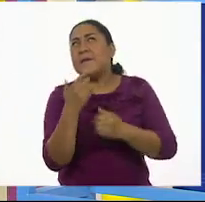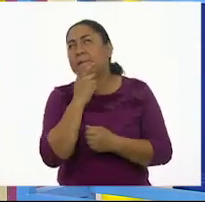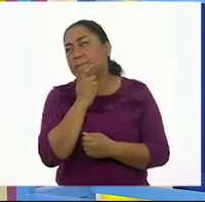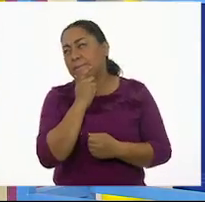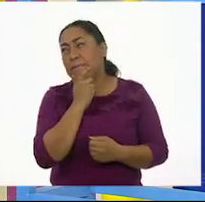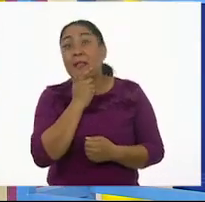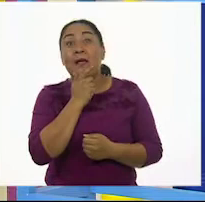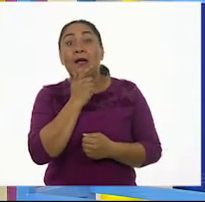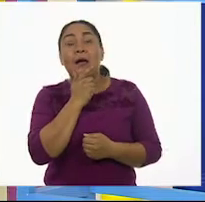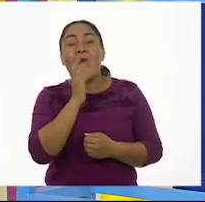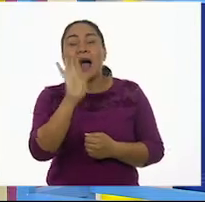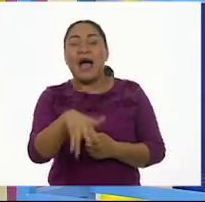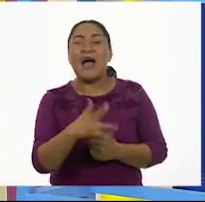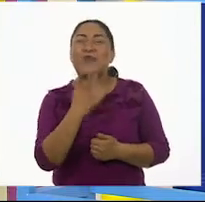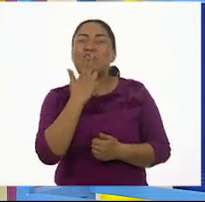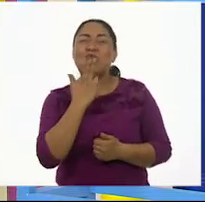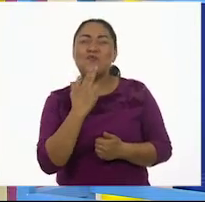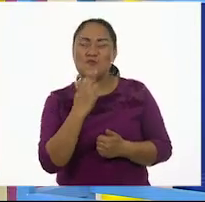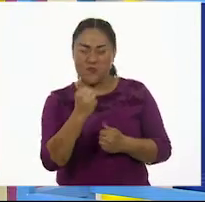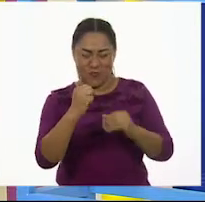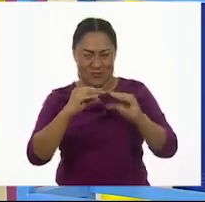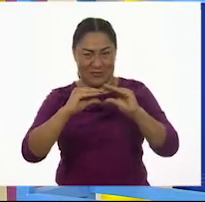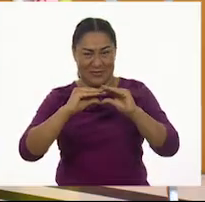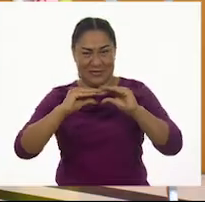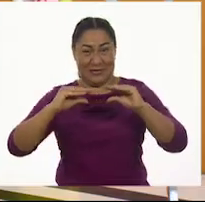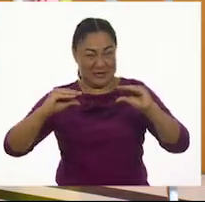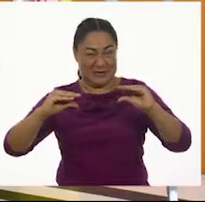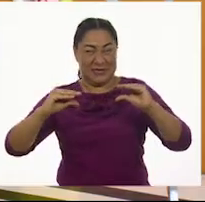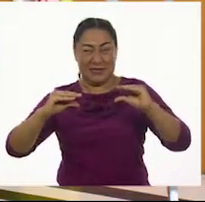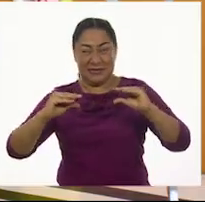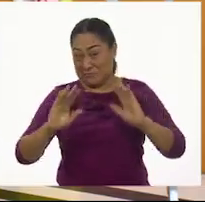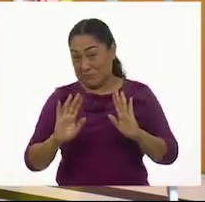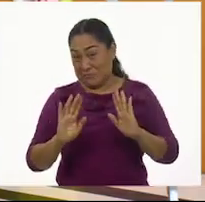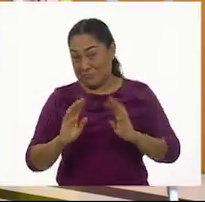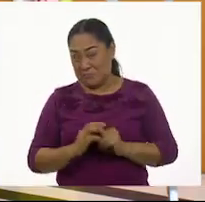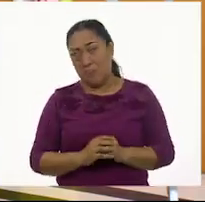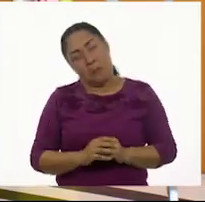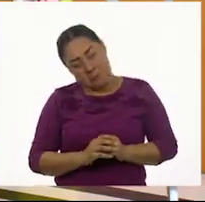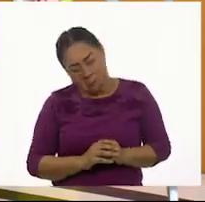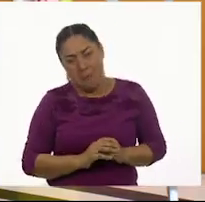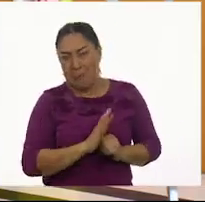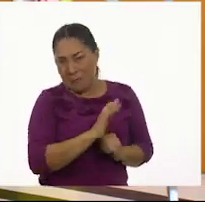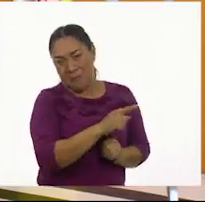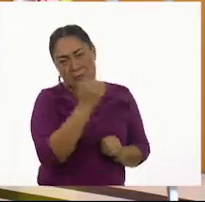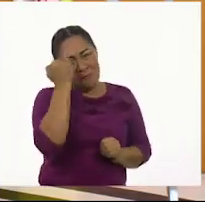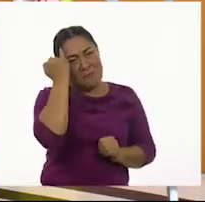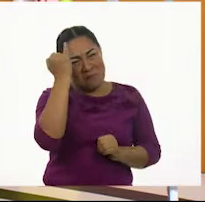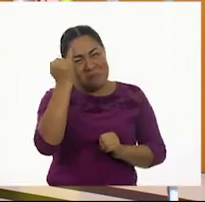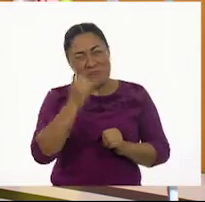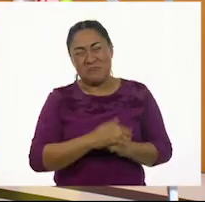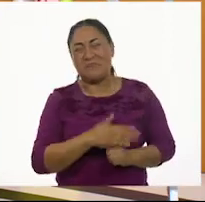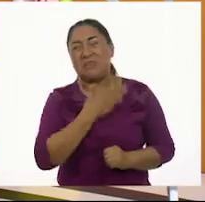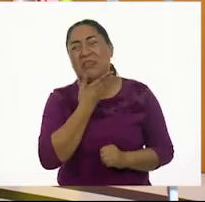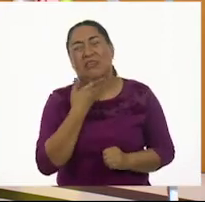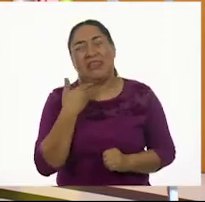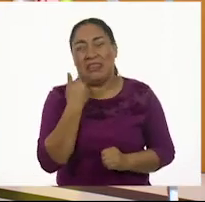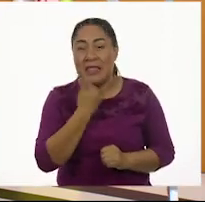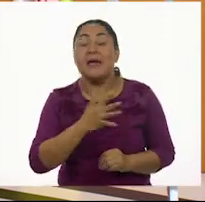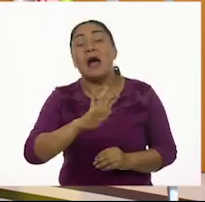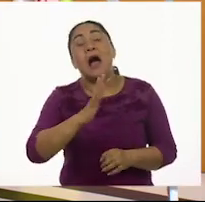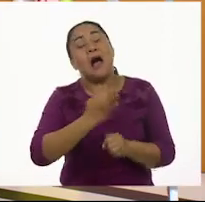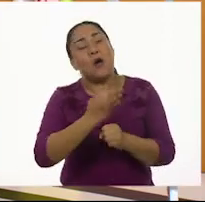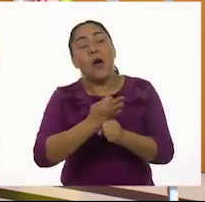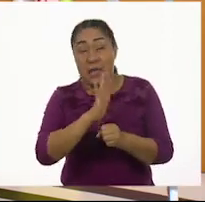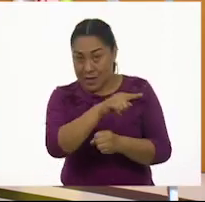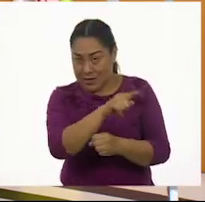Un dulce muy empalagoso. Un dulce muy empalagoso. A ver, vamos a dejarla ahí. Pero ahora ya hicimos un diccionario poético.